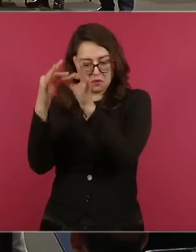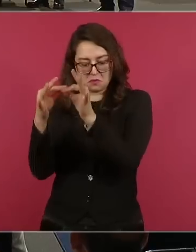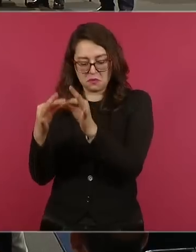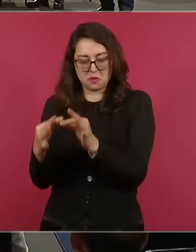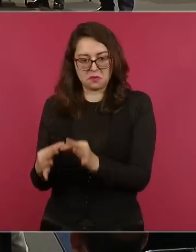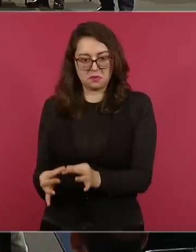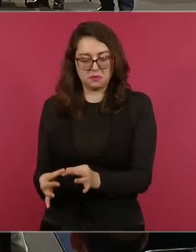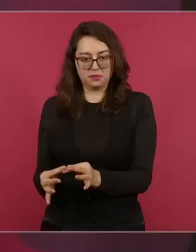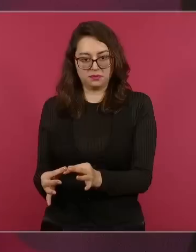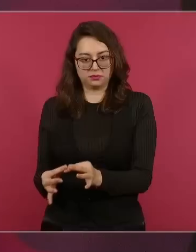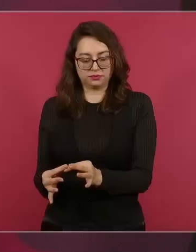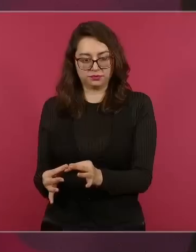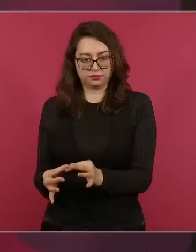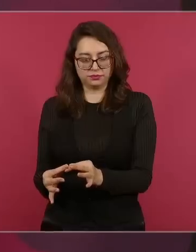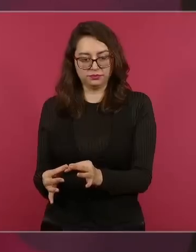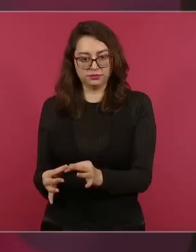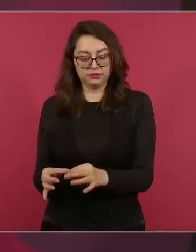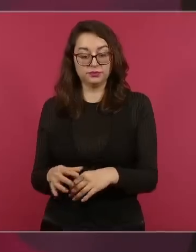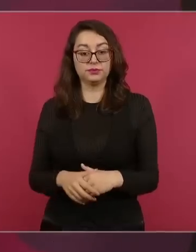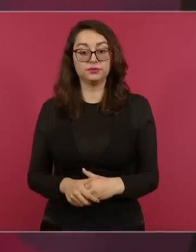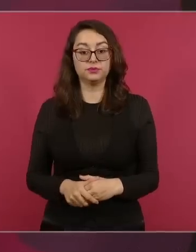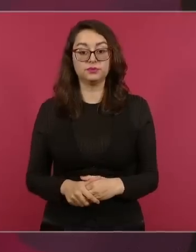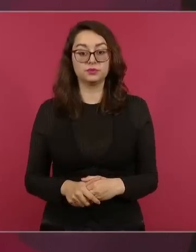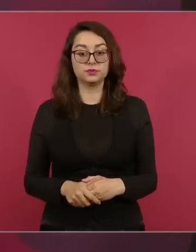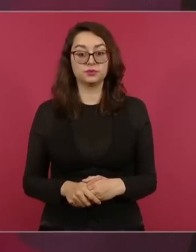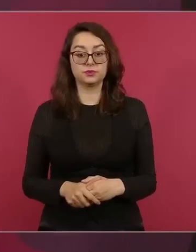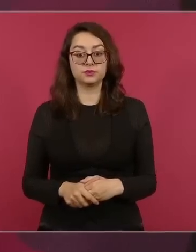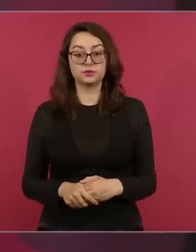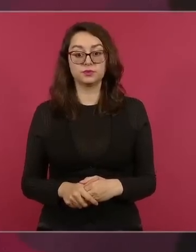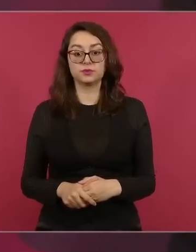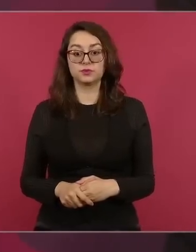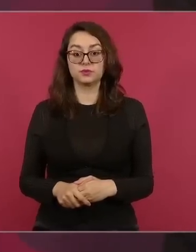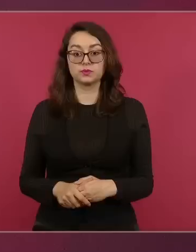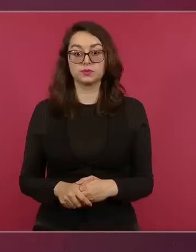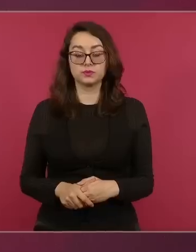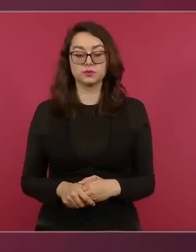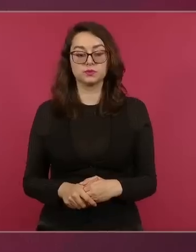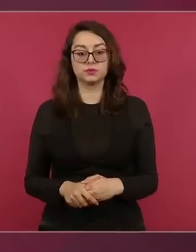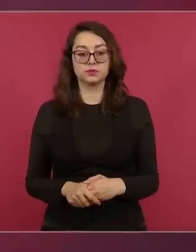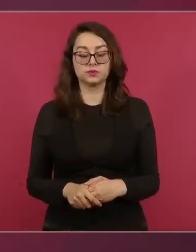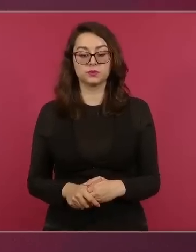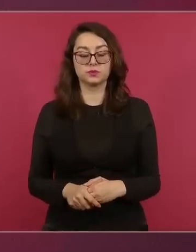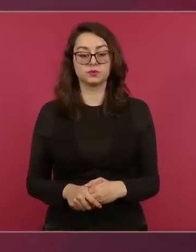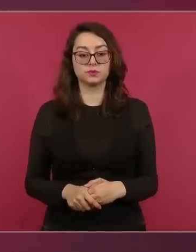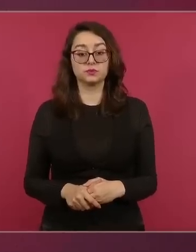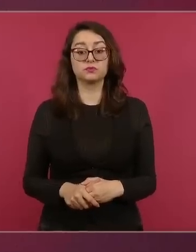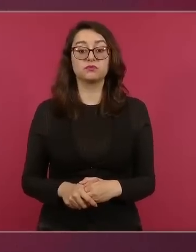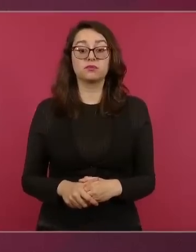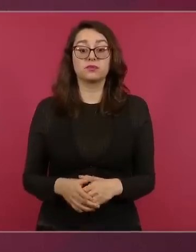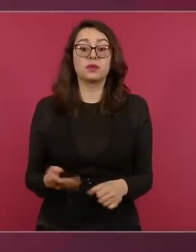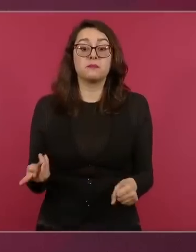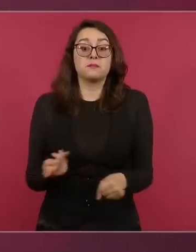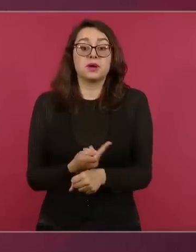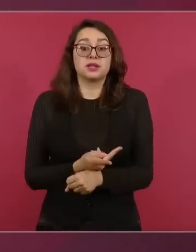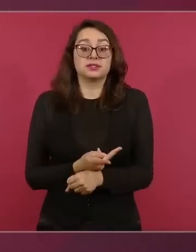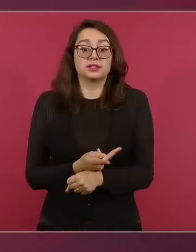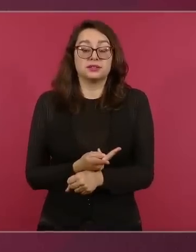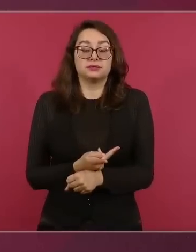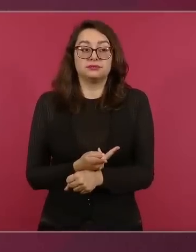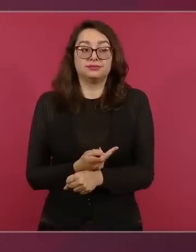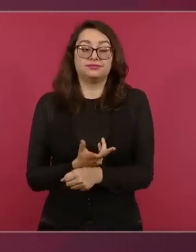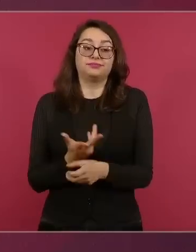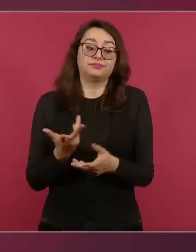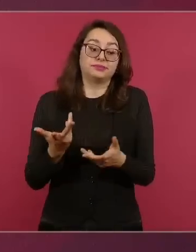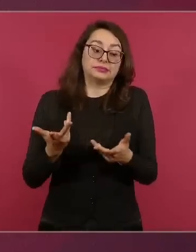Por interés en algunos casos se empezó a